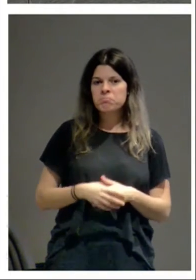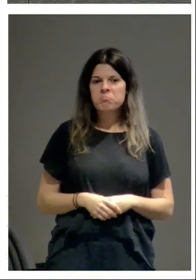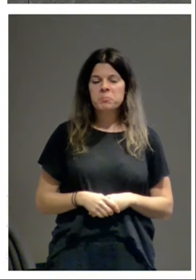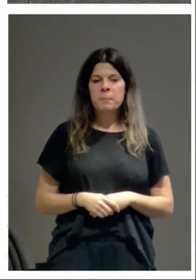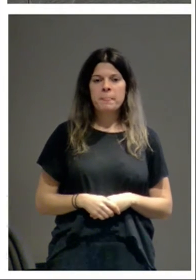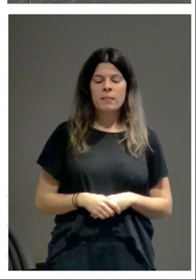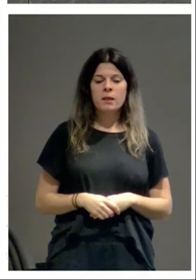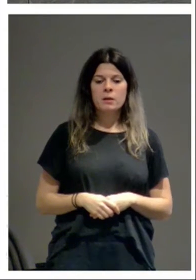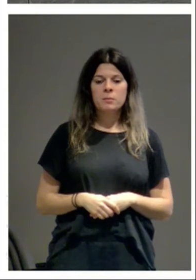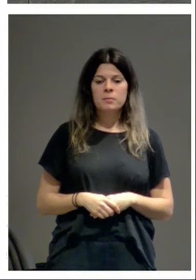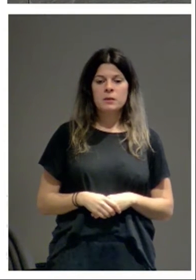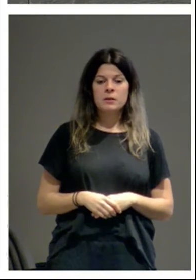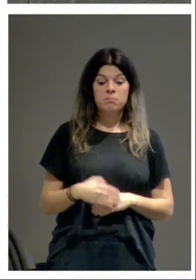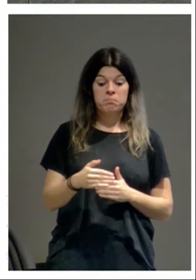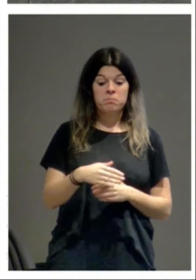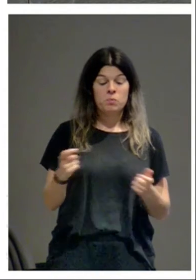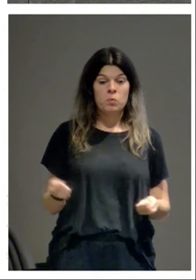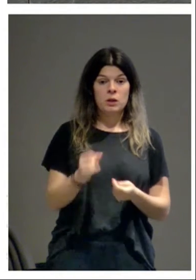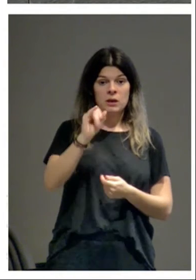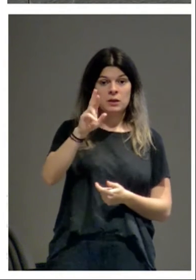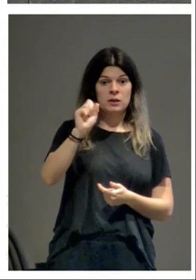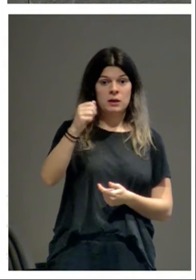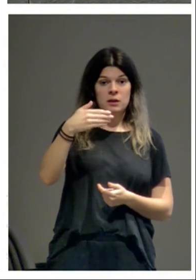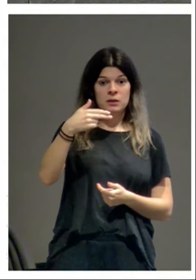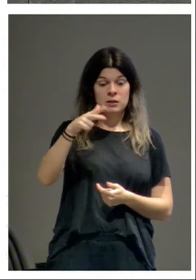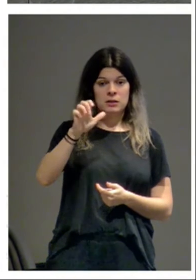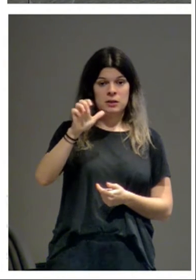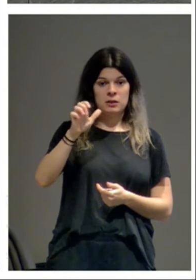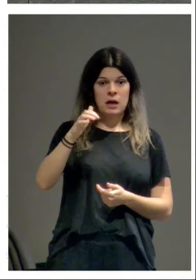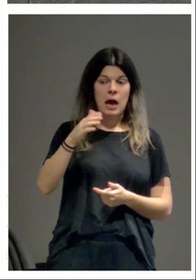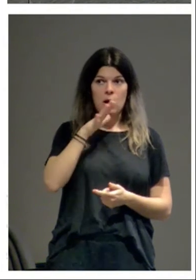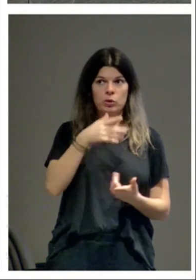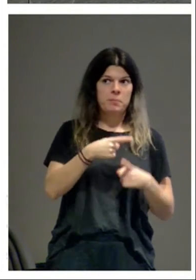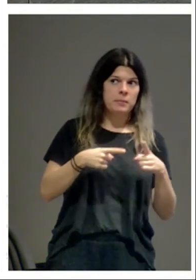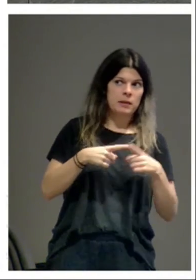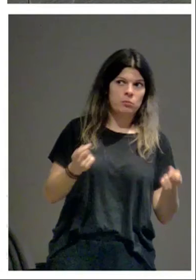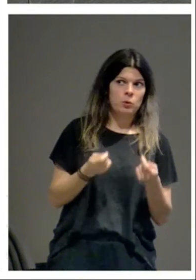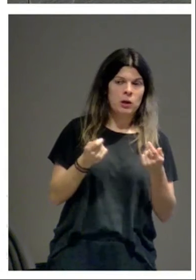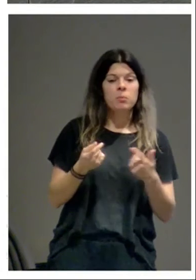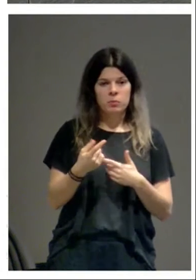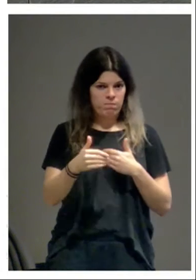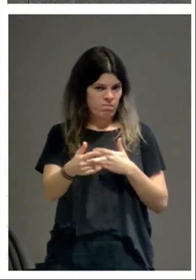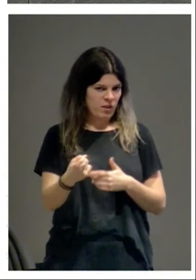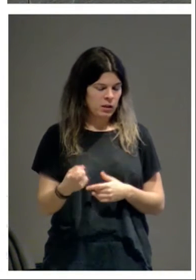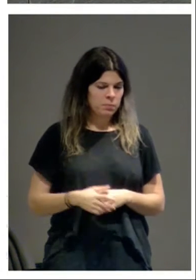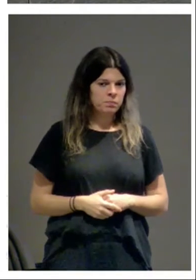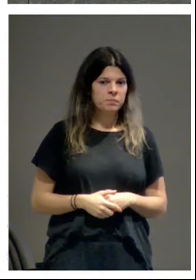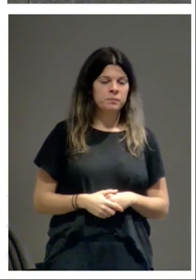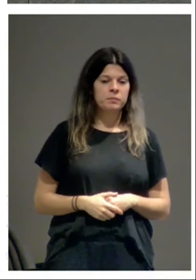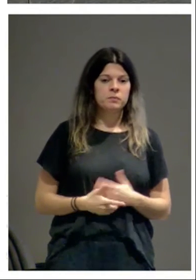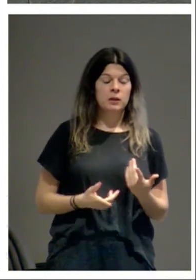Cuando se publique Irache, pues estará muy bien, se ha publicado parcialmente, pero todavía falta y nos